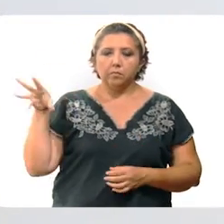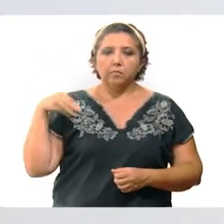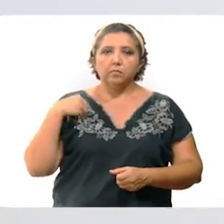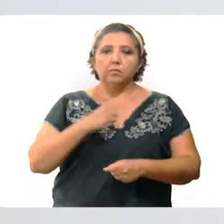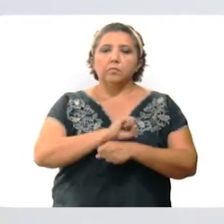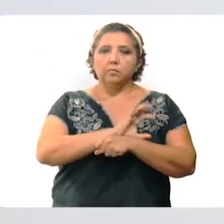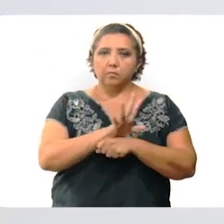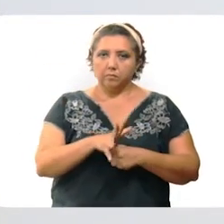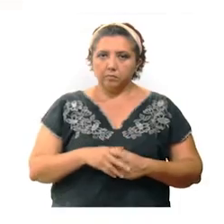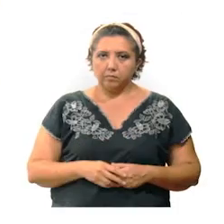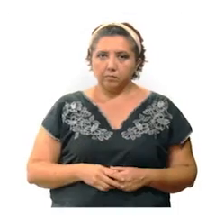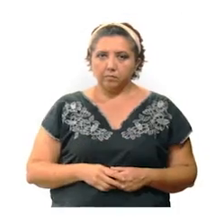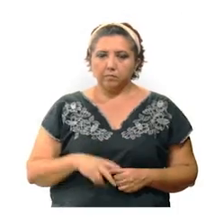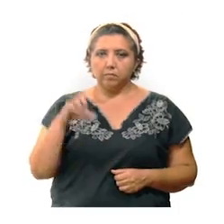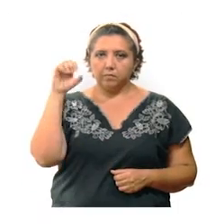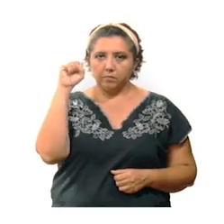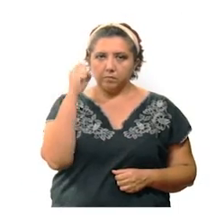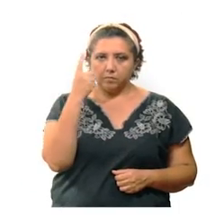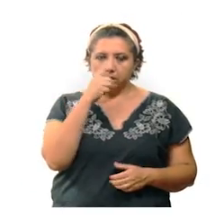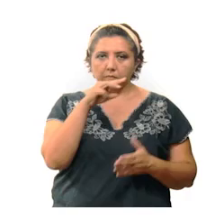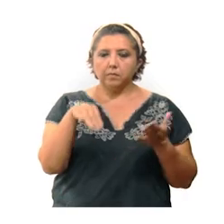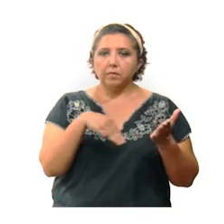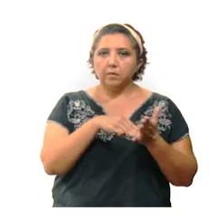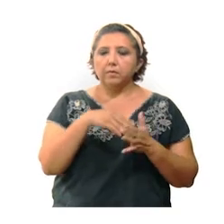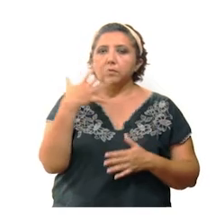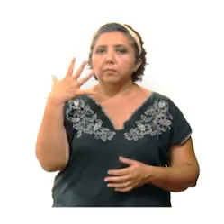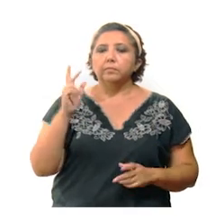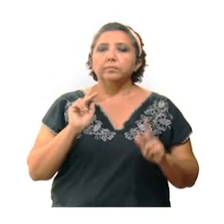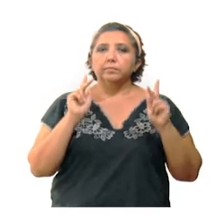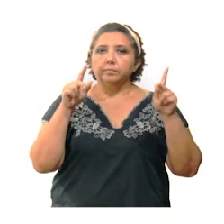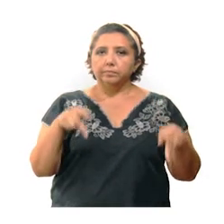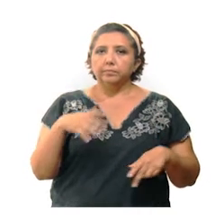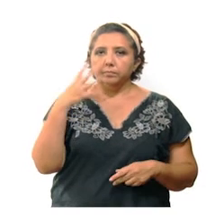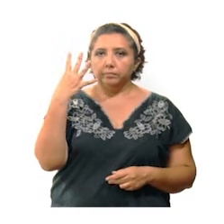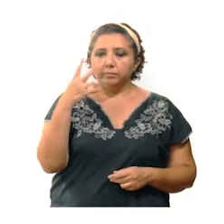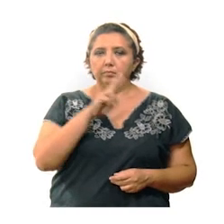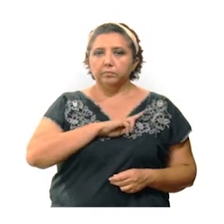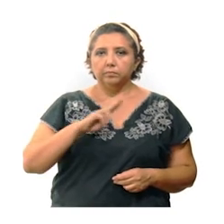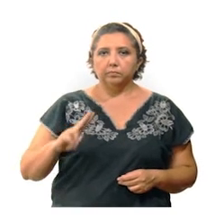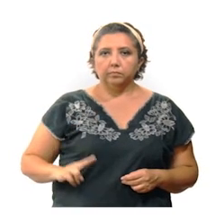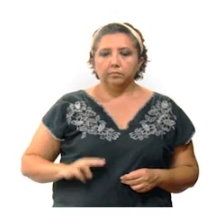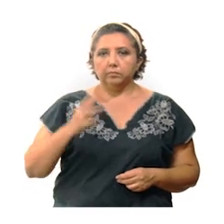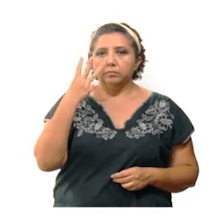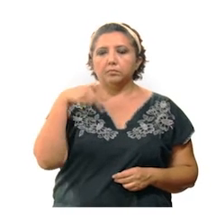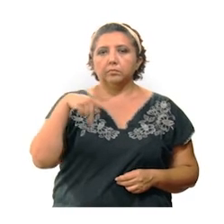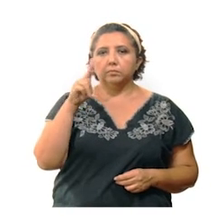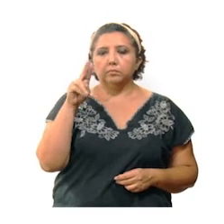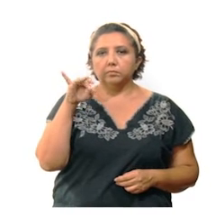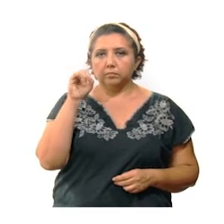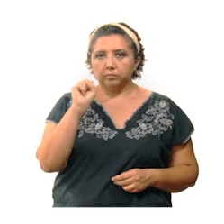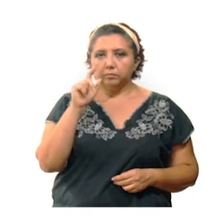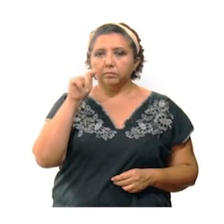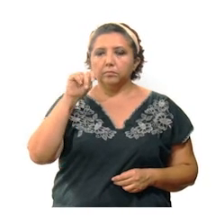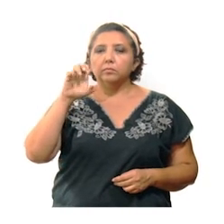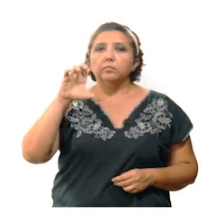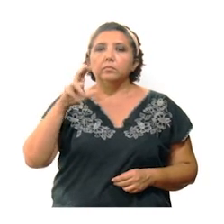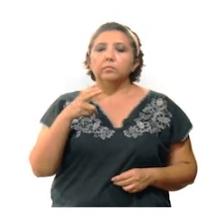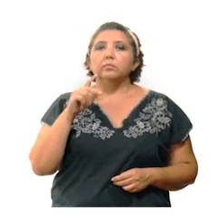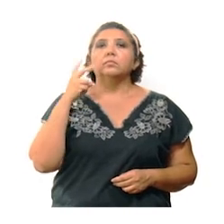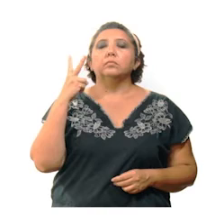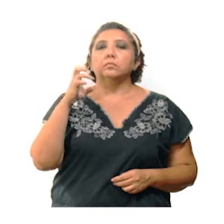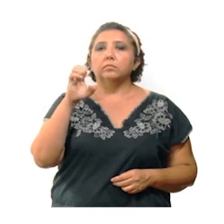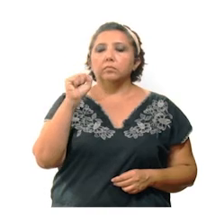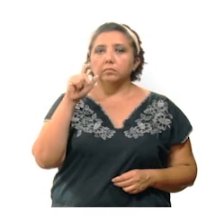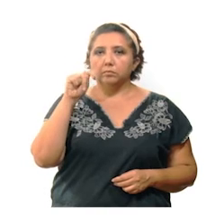contagios de coronavirus. 61 en Mérida, 5 en Progreso, 4 en Humán, 3 en Canacín y Entecó, 2 en